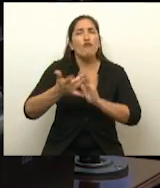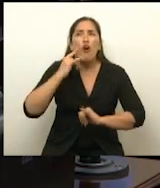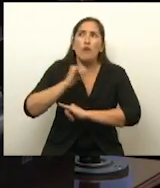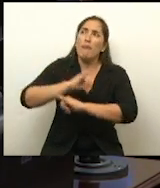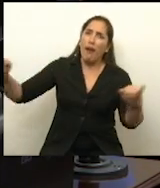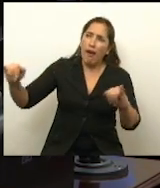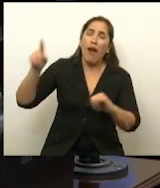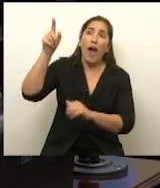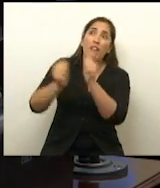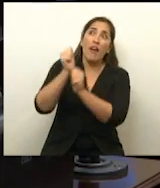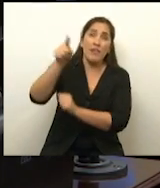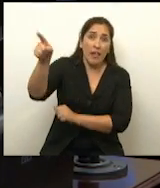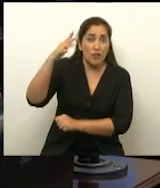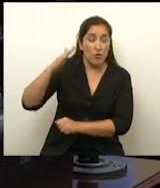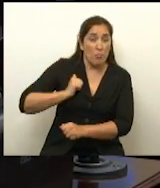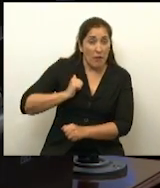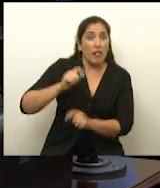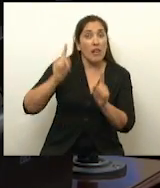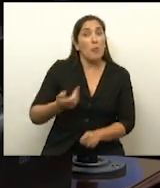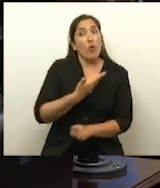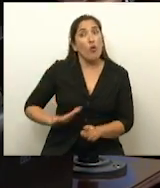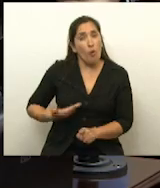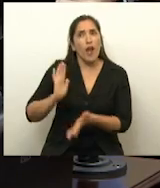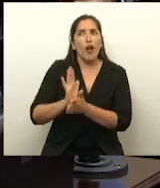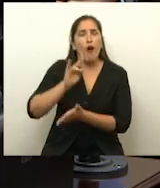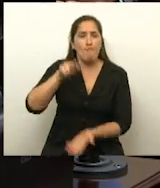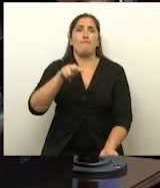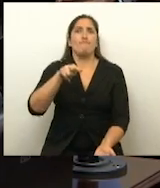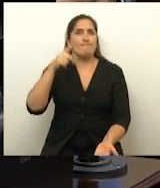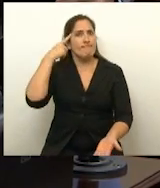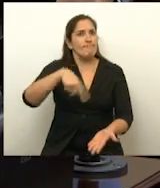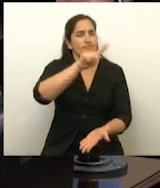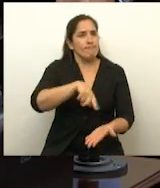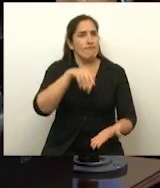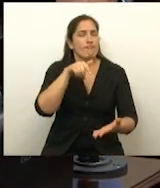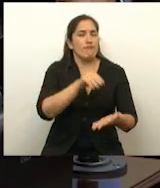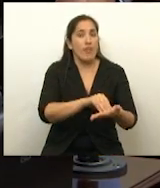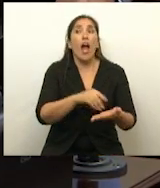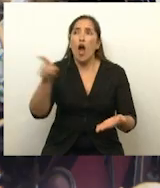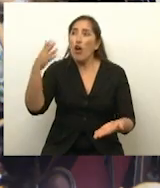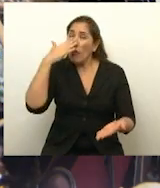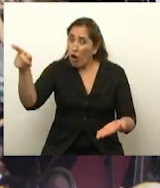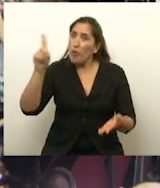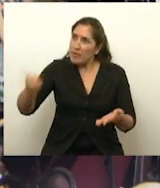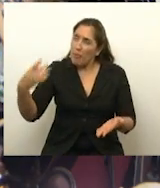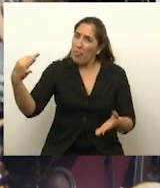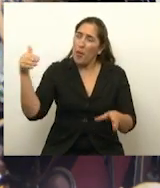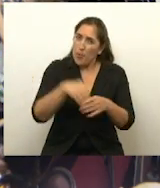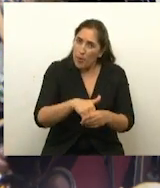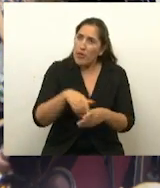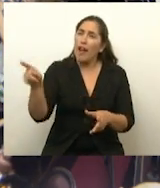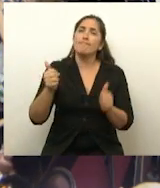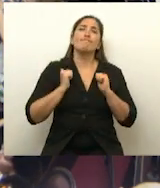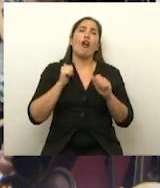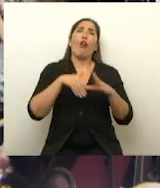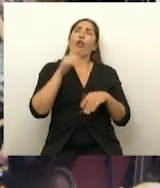autoridades de fabricaciones militares del gobierno. Le pedimos a la senadora Machado, que es de Córdoba, que nos acompañe también. Que nos sostenga,